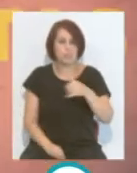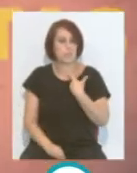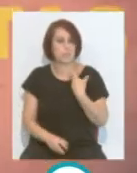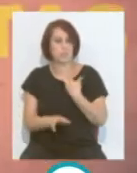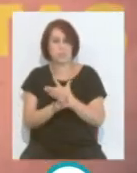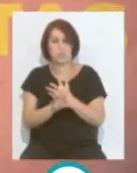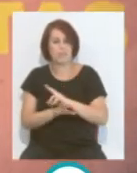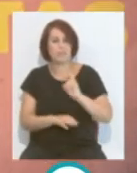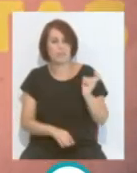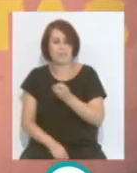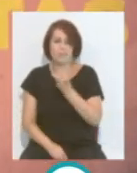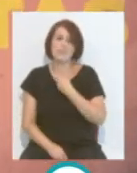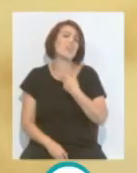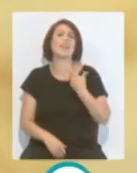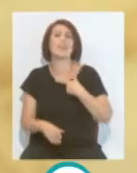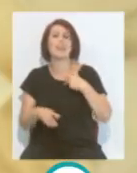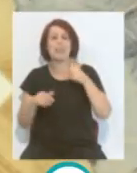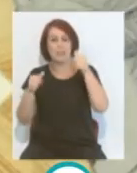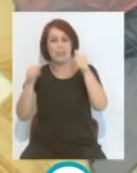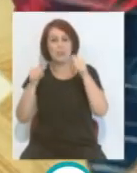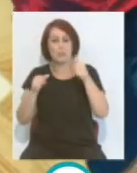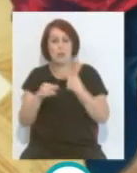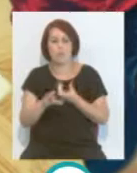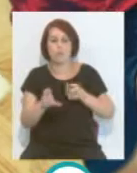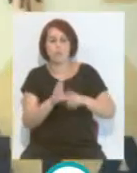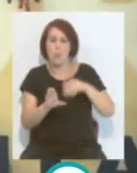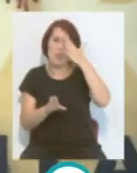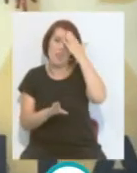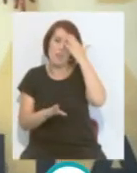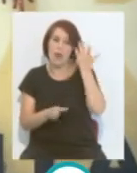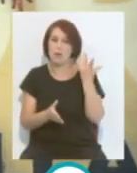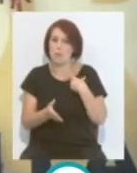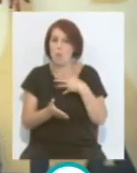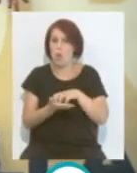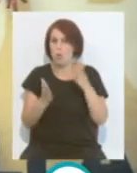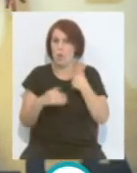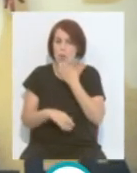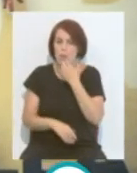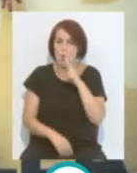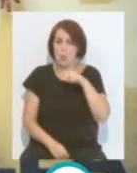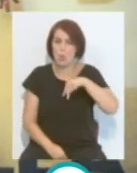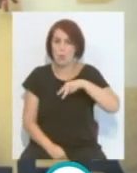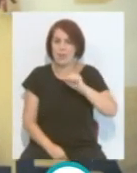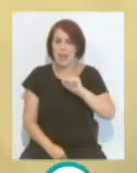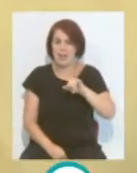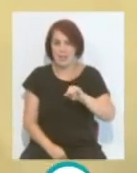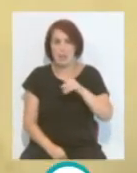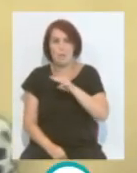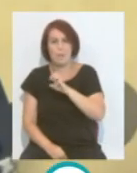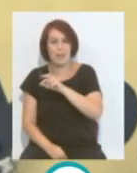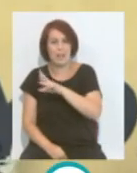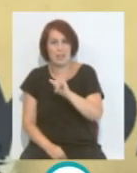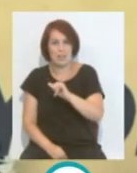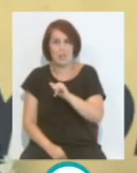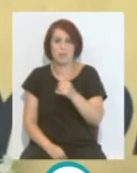no solo que estén con la absoluta, sino que están siendo titulares prácticamente indiscutibles, ¿no? Como es el caso de Unai Simón, como es el caso de Pedri. Entonces yo creo que eso habla muy bien de